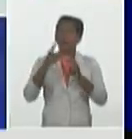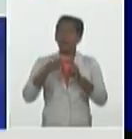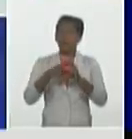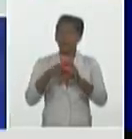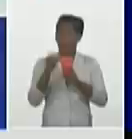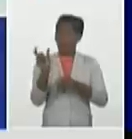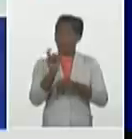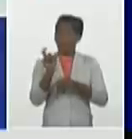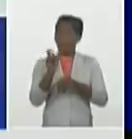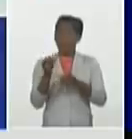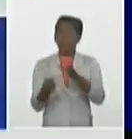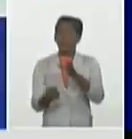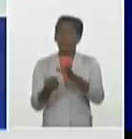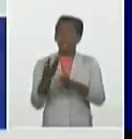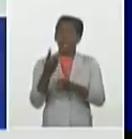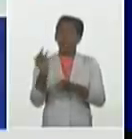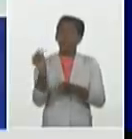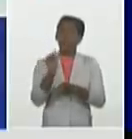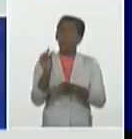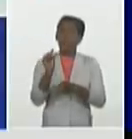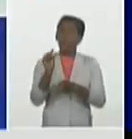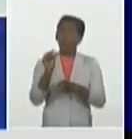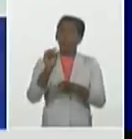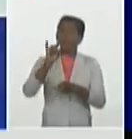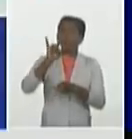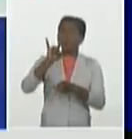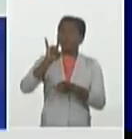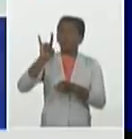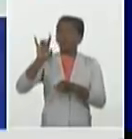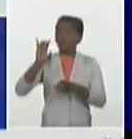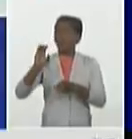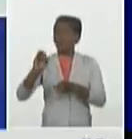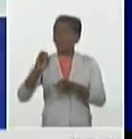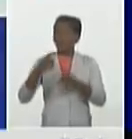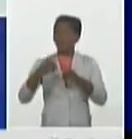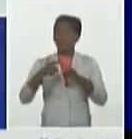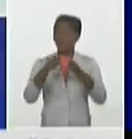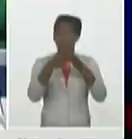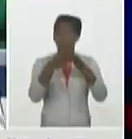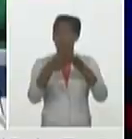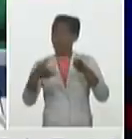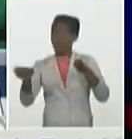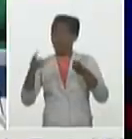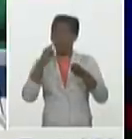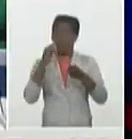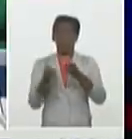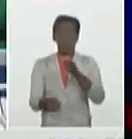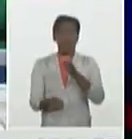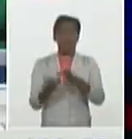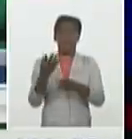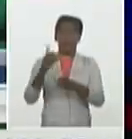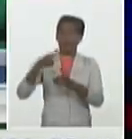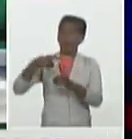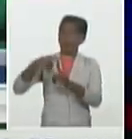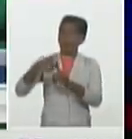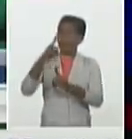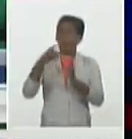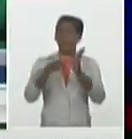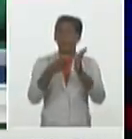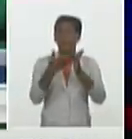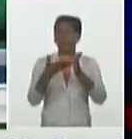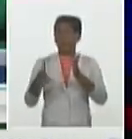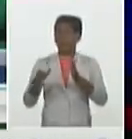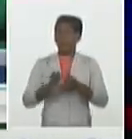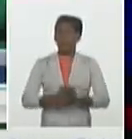casos autóctonos. El 93,4% de los diagnosticados